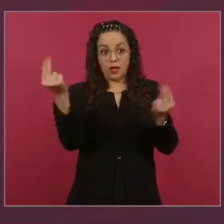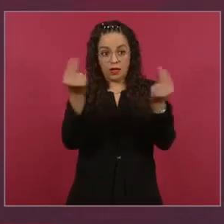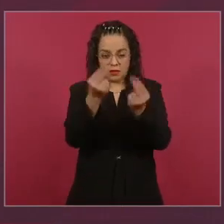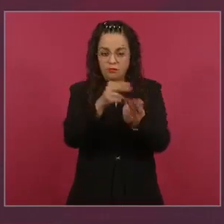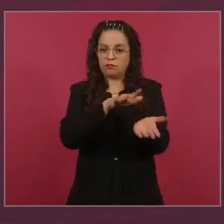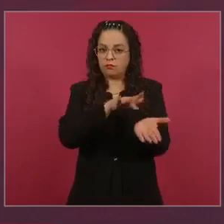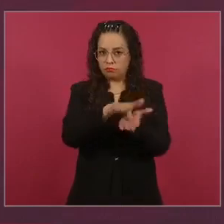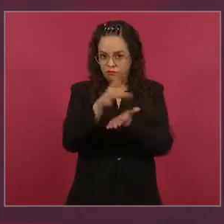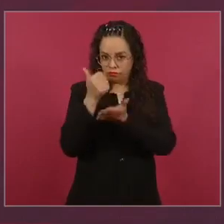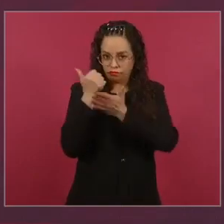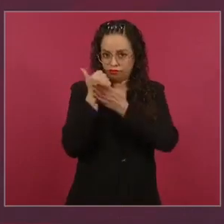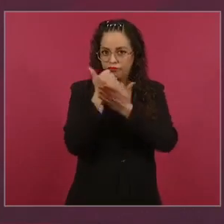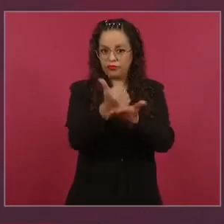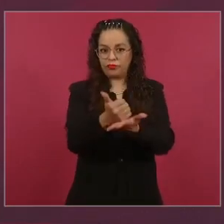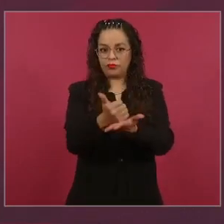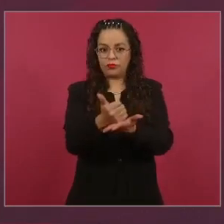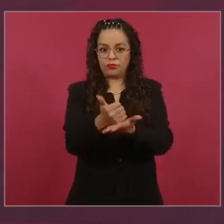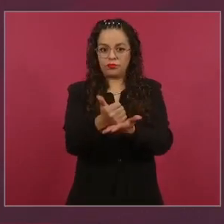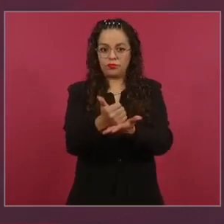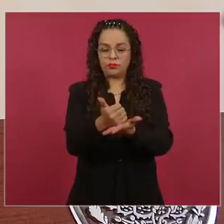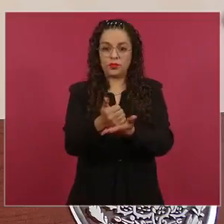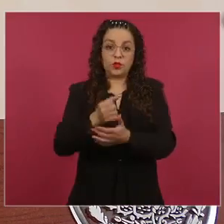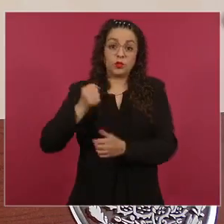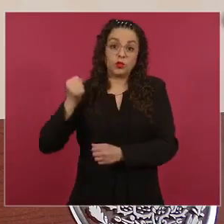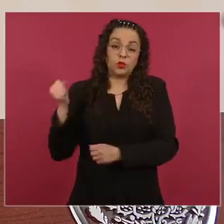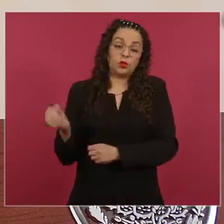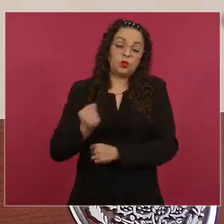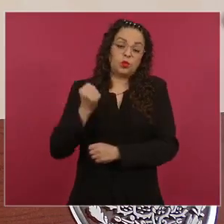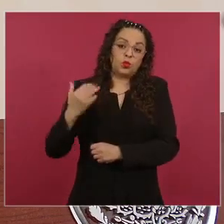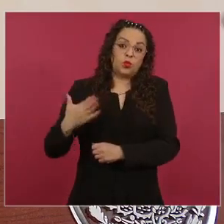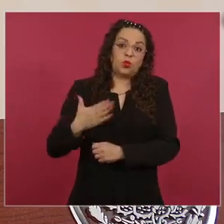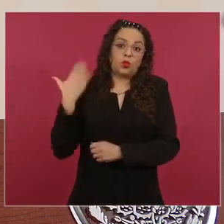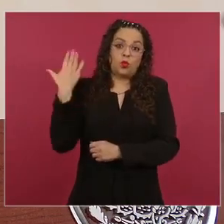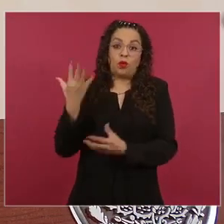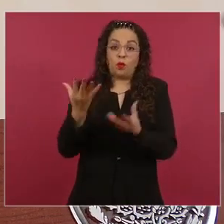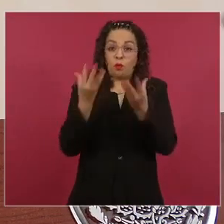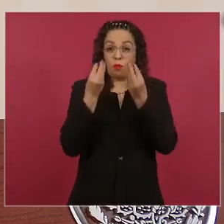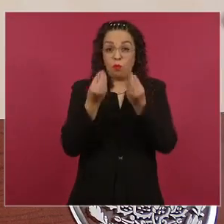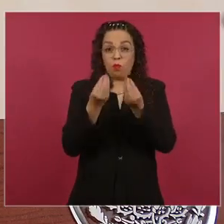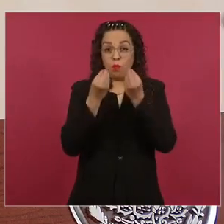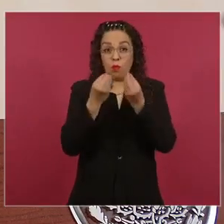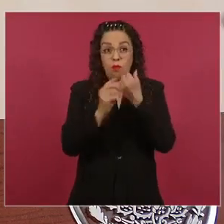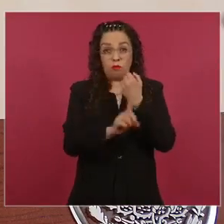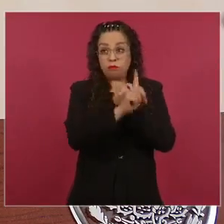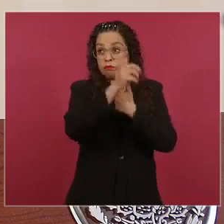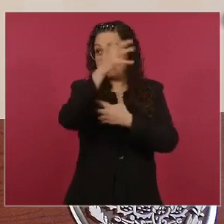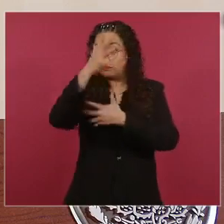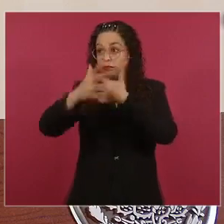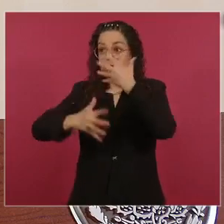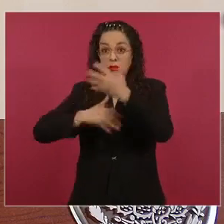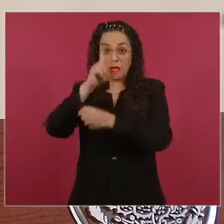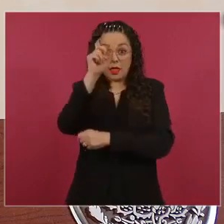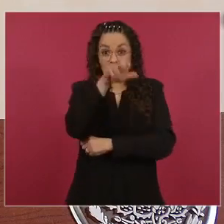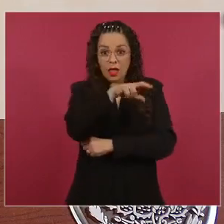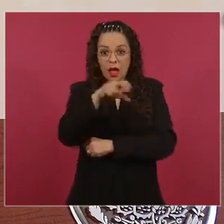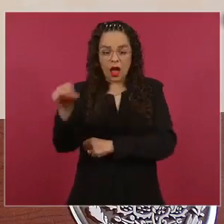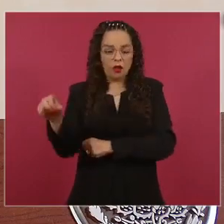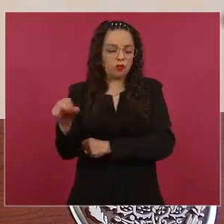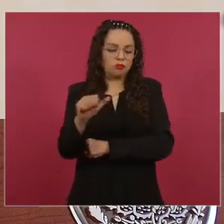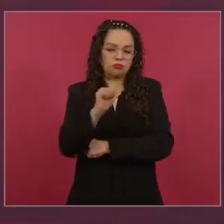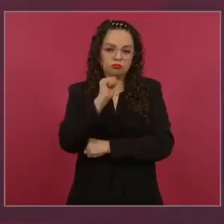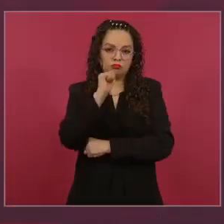preliminar de los efectos de ambos fenómenos, los daños causados en Puerto Vallarta no fueron mayores, por lo que ya se está